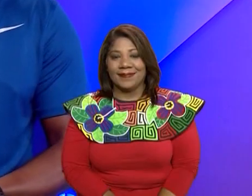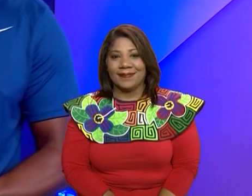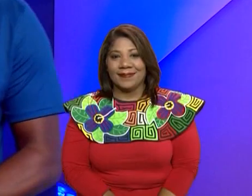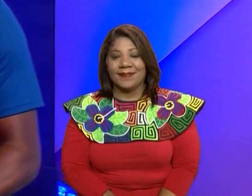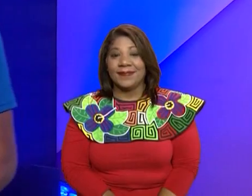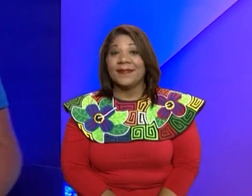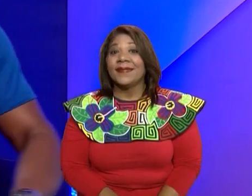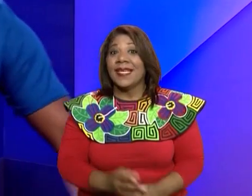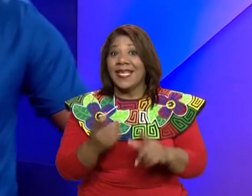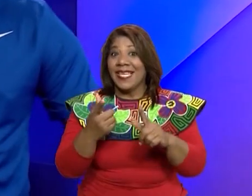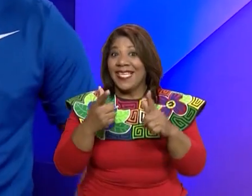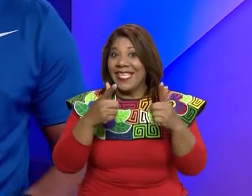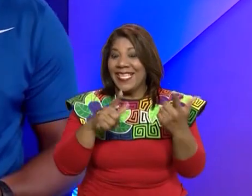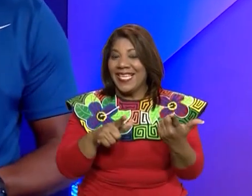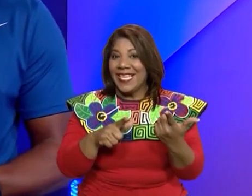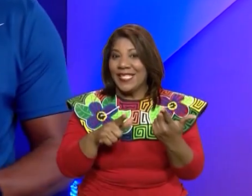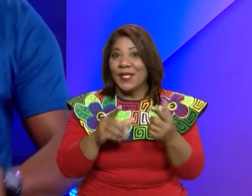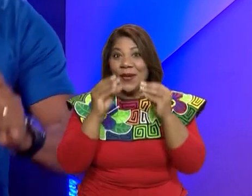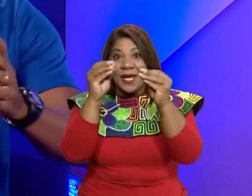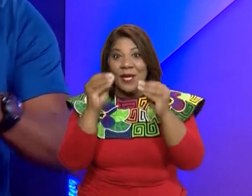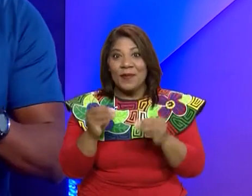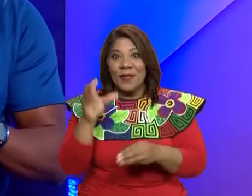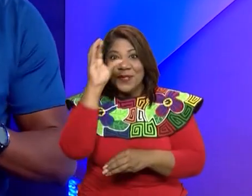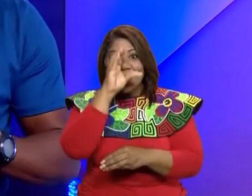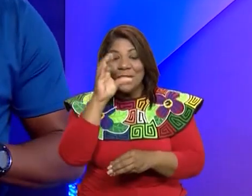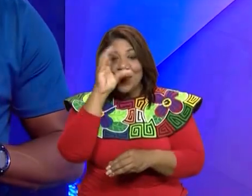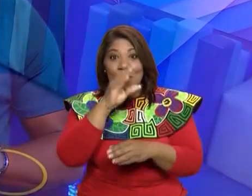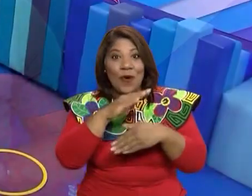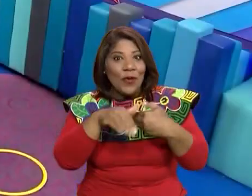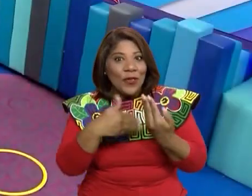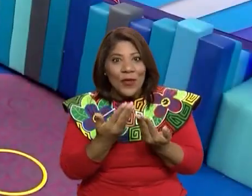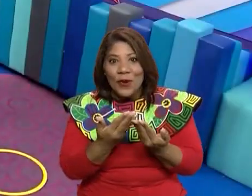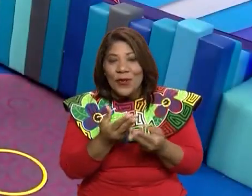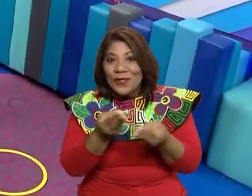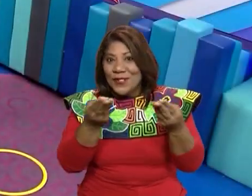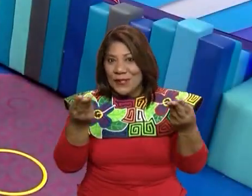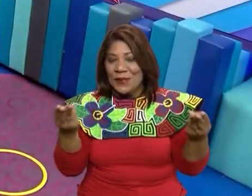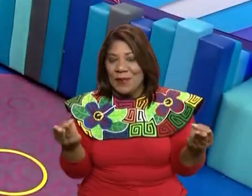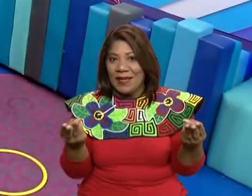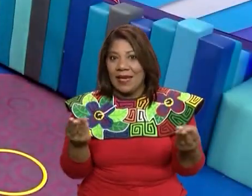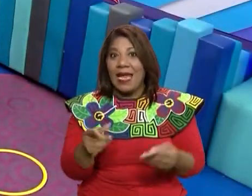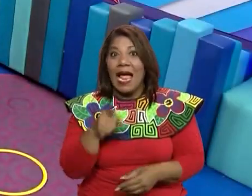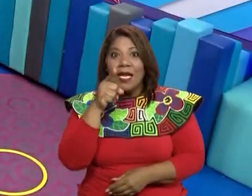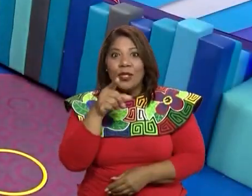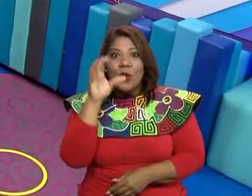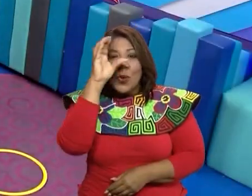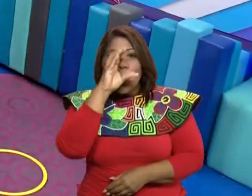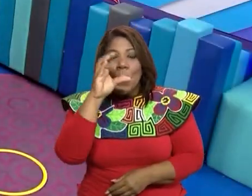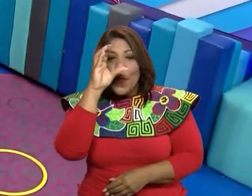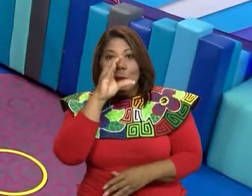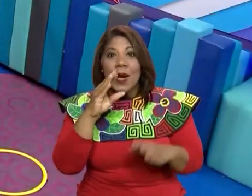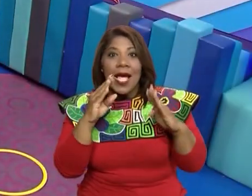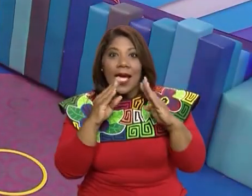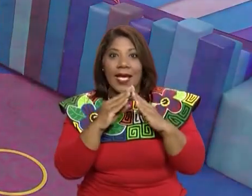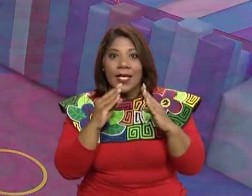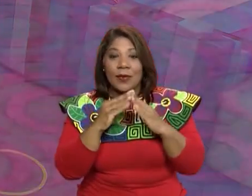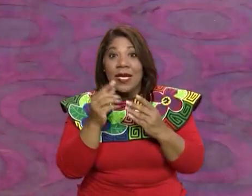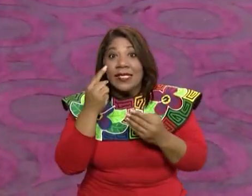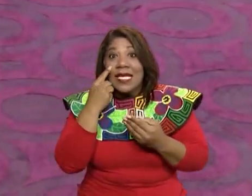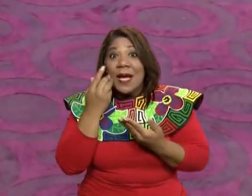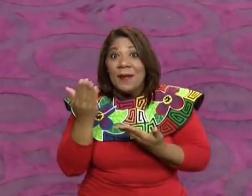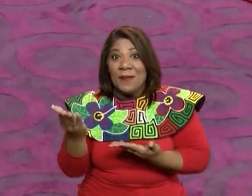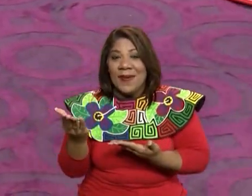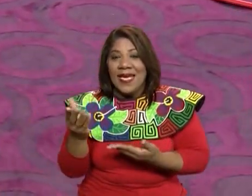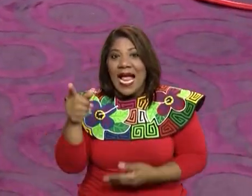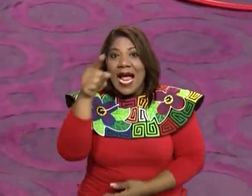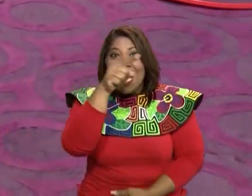Ok, niños. Ya yo tengo mis implementos. Espero que ustedes tengan los suyos. Yo coloqué tres aros de colores. Ustedes pueden tener los